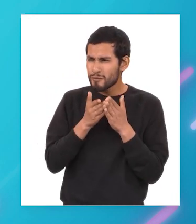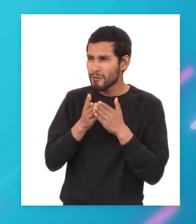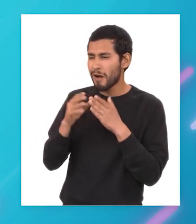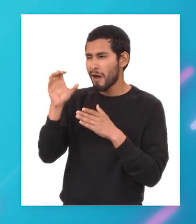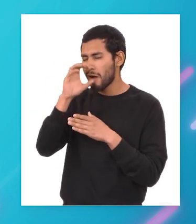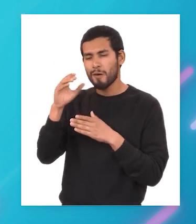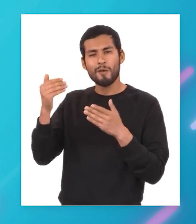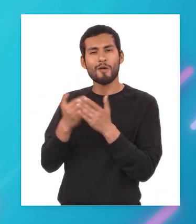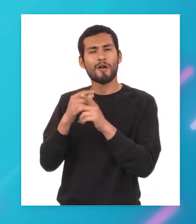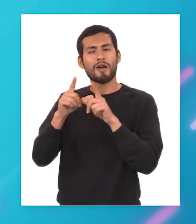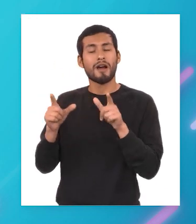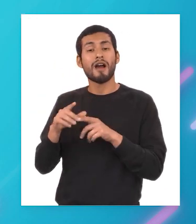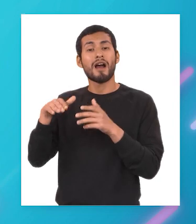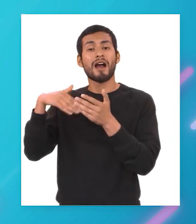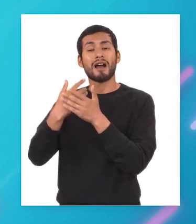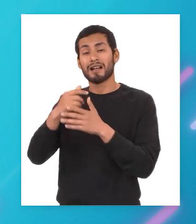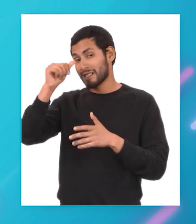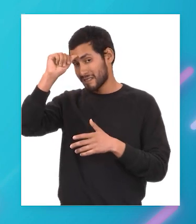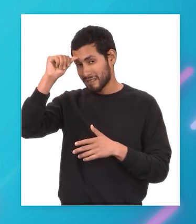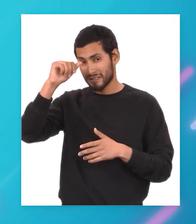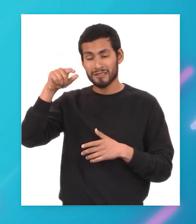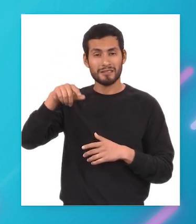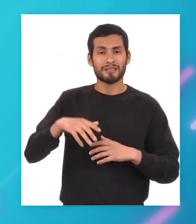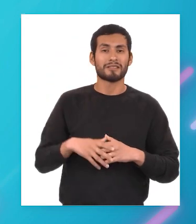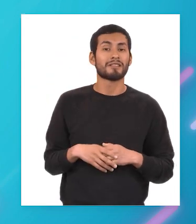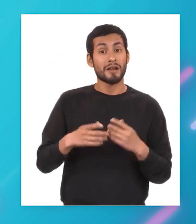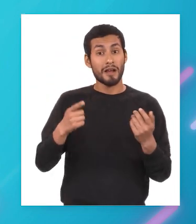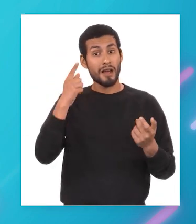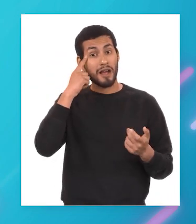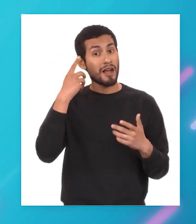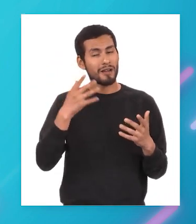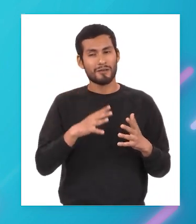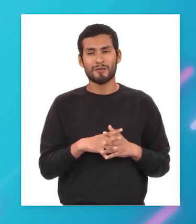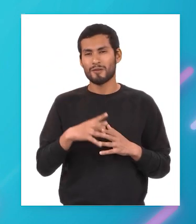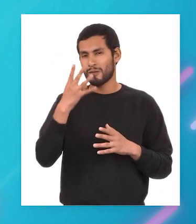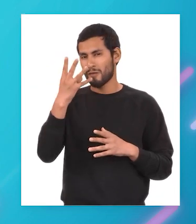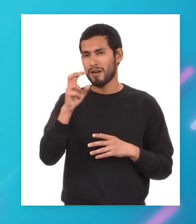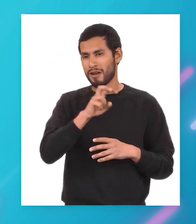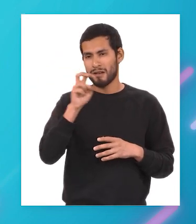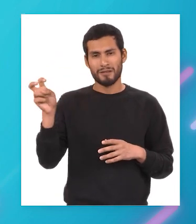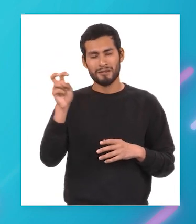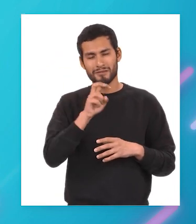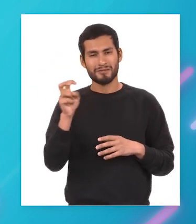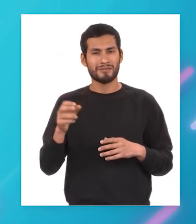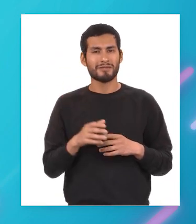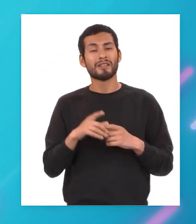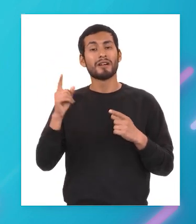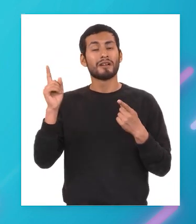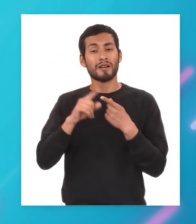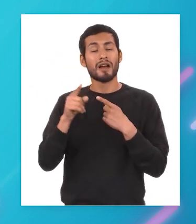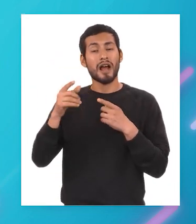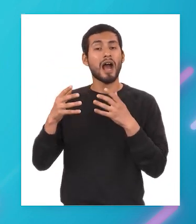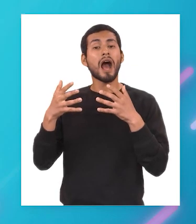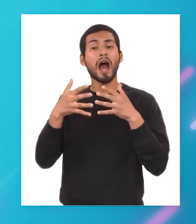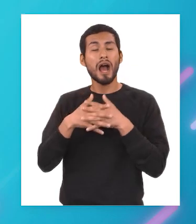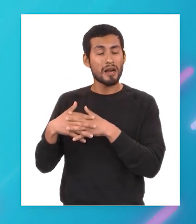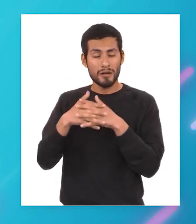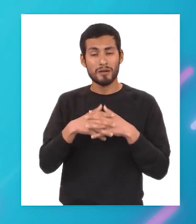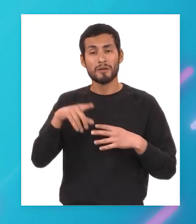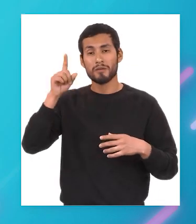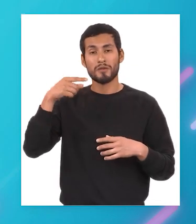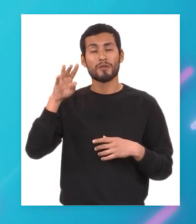hallar nuevas rutas para llegar a las indias orientales y para hacerlo realizó cuatro viajes en el primero descubrió américa en